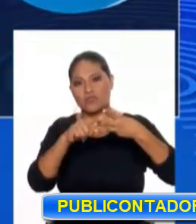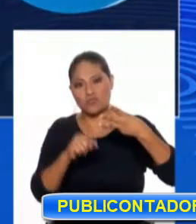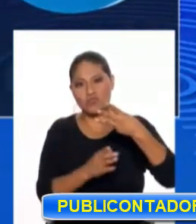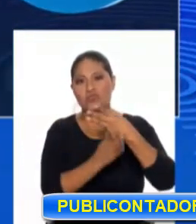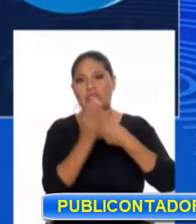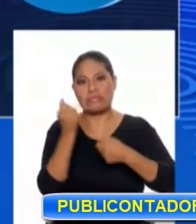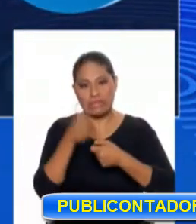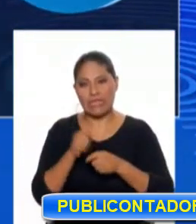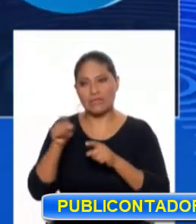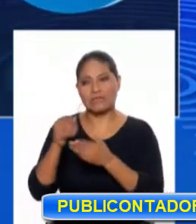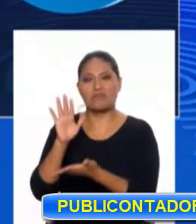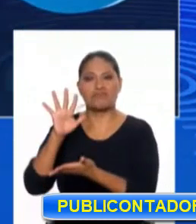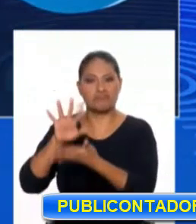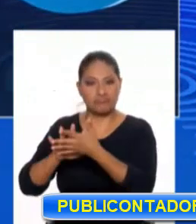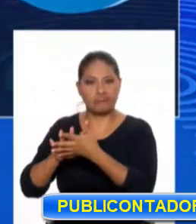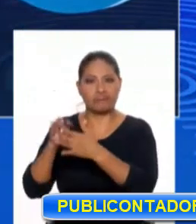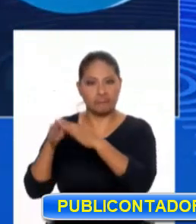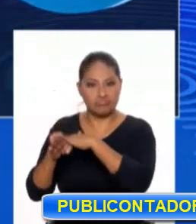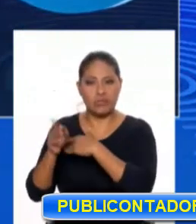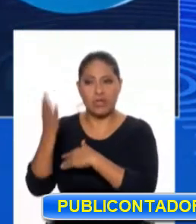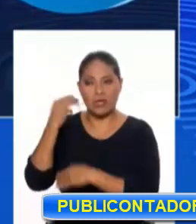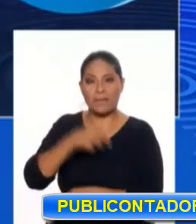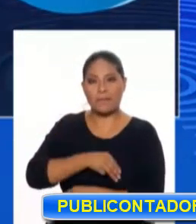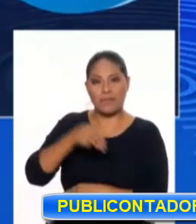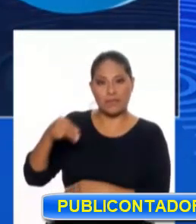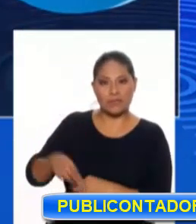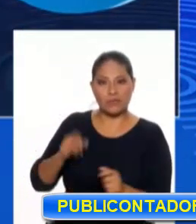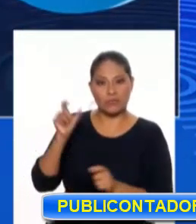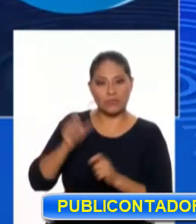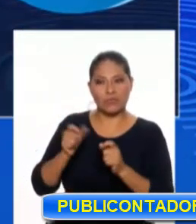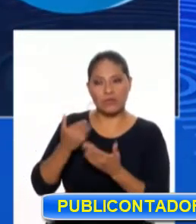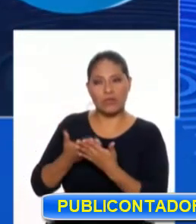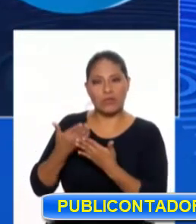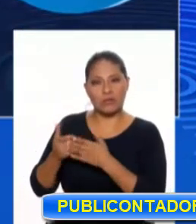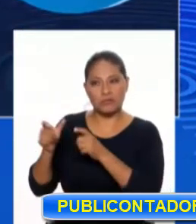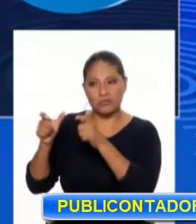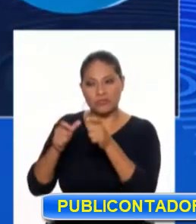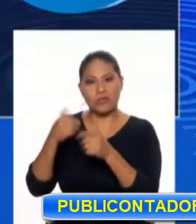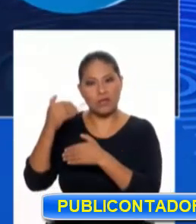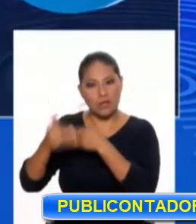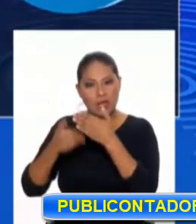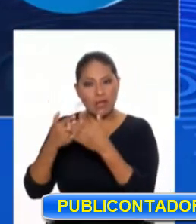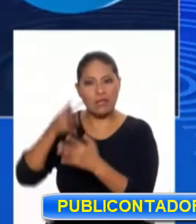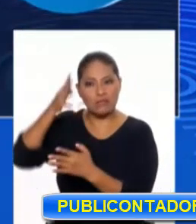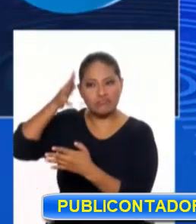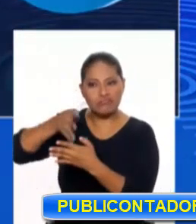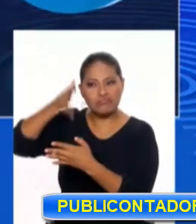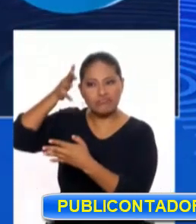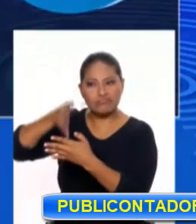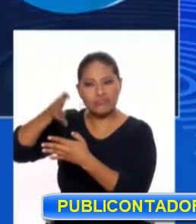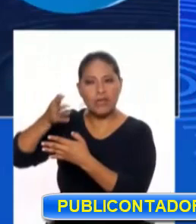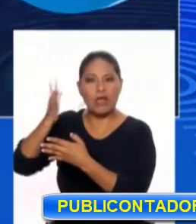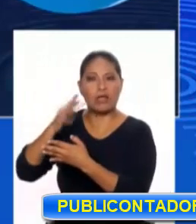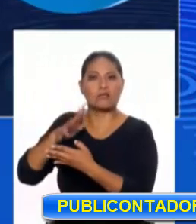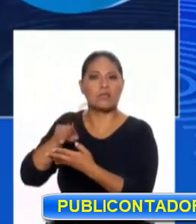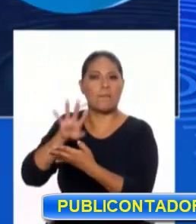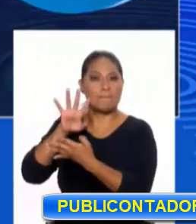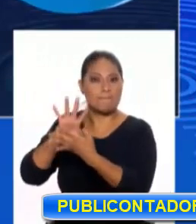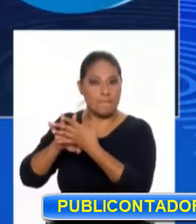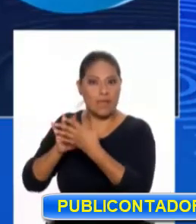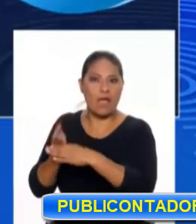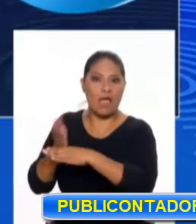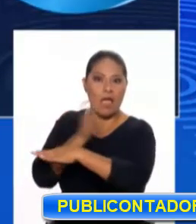cuenta de Twitter, el Ministerio Público explicó que la medida corresponde al proceso penal que se le sigue en calidad de coautores